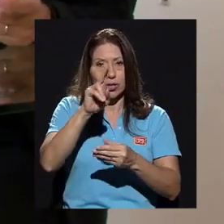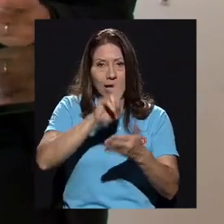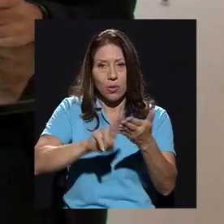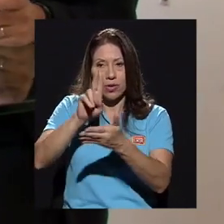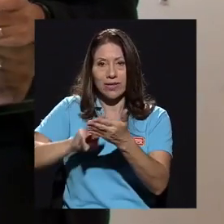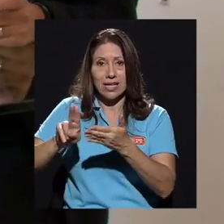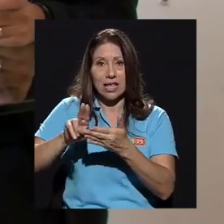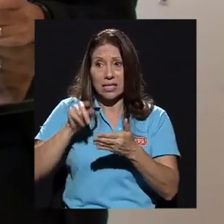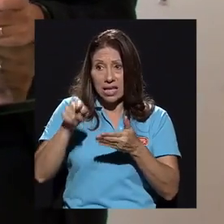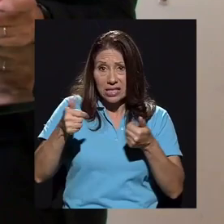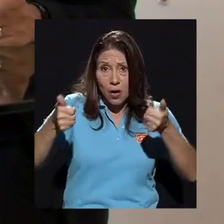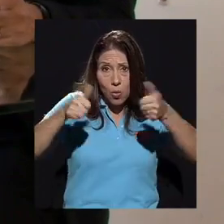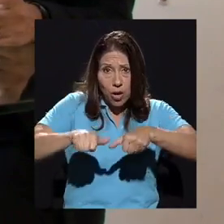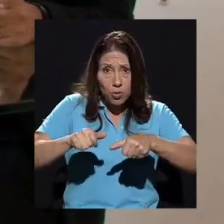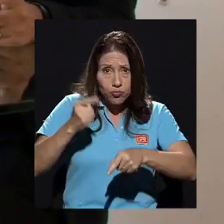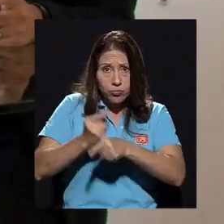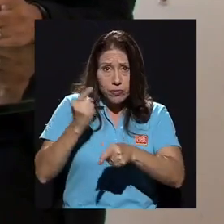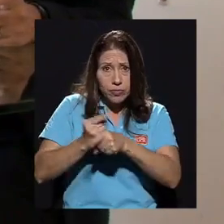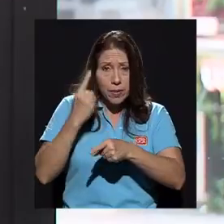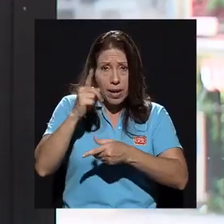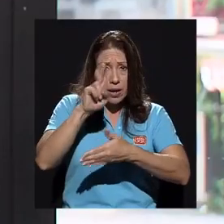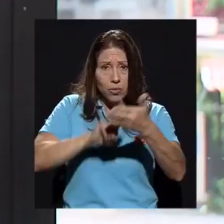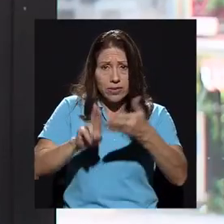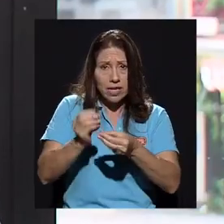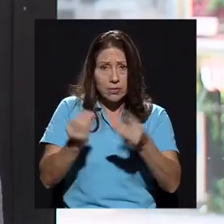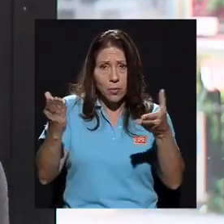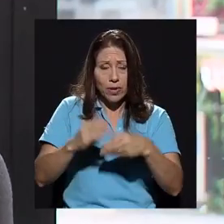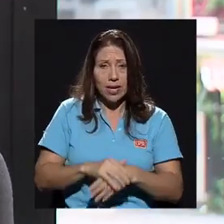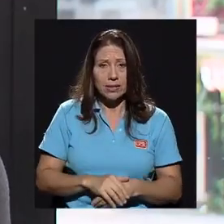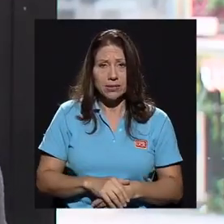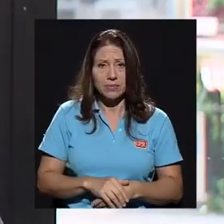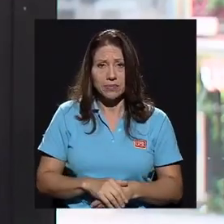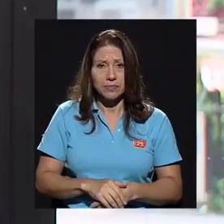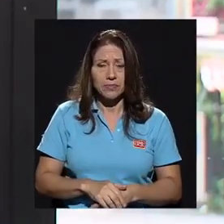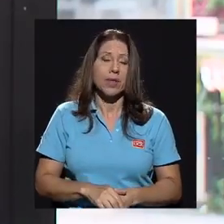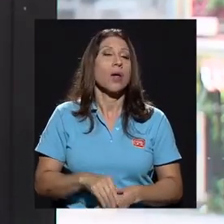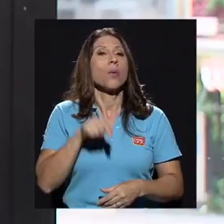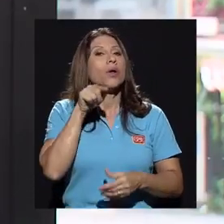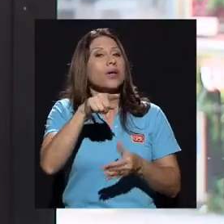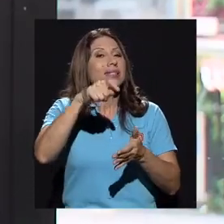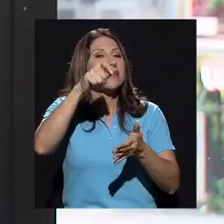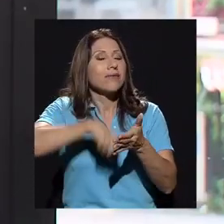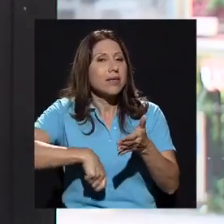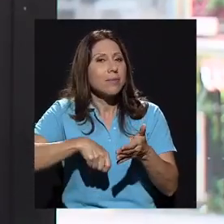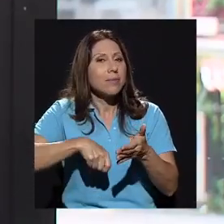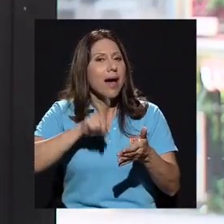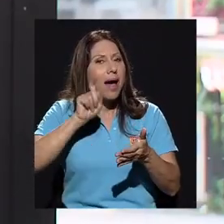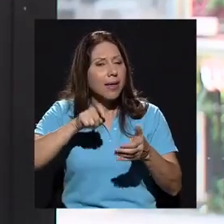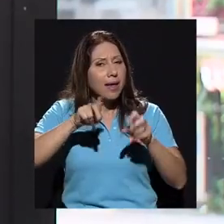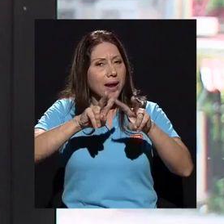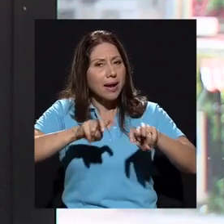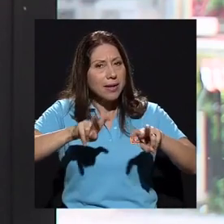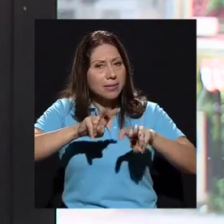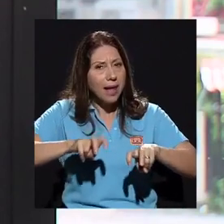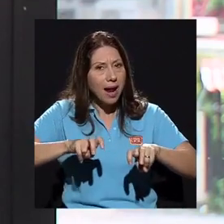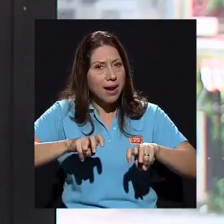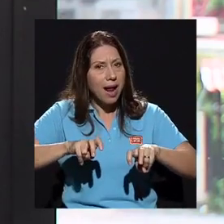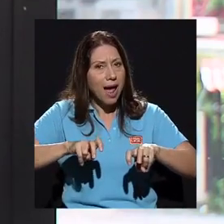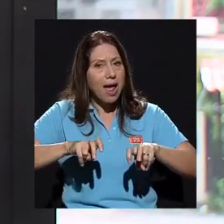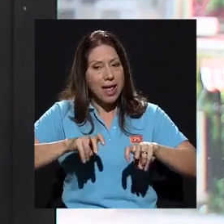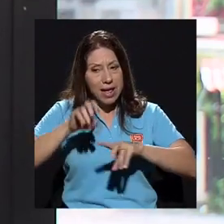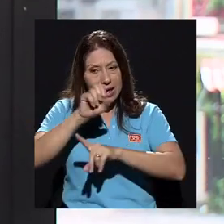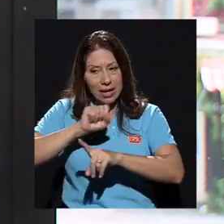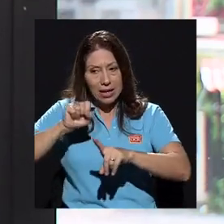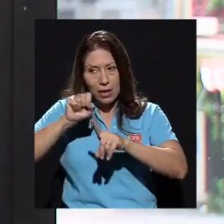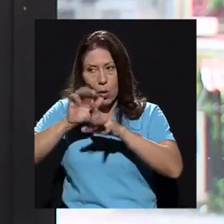¿Fue adecuado ese acuerdo para las universidades públicas? Bueno, esta firma hay que analizarla en el contexto en que